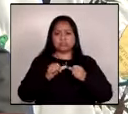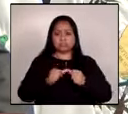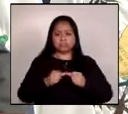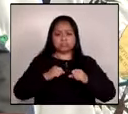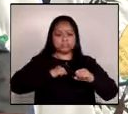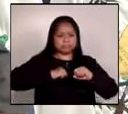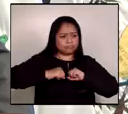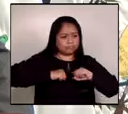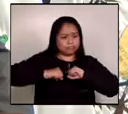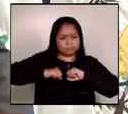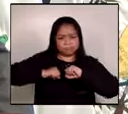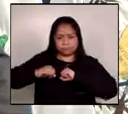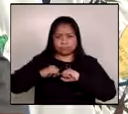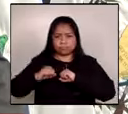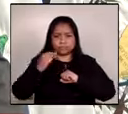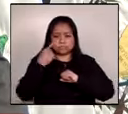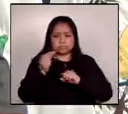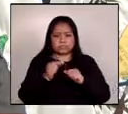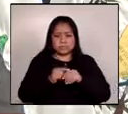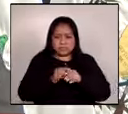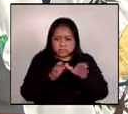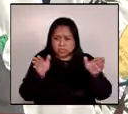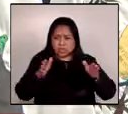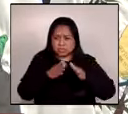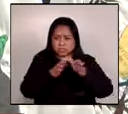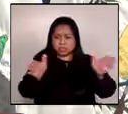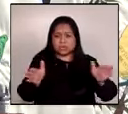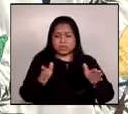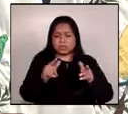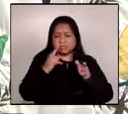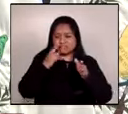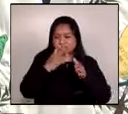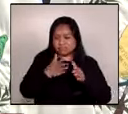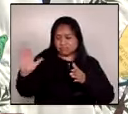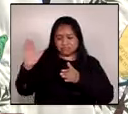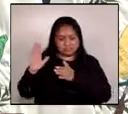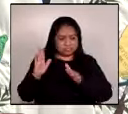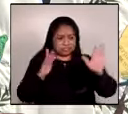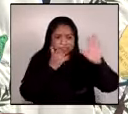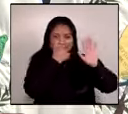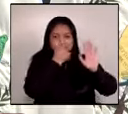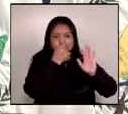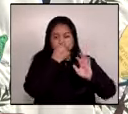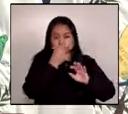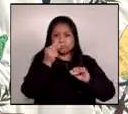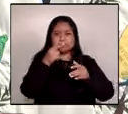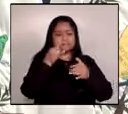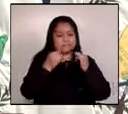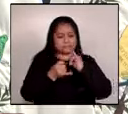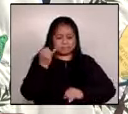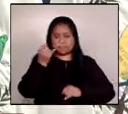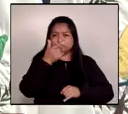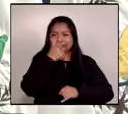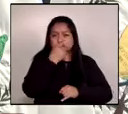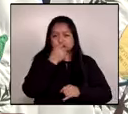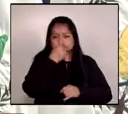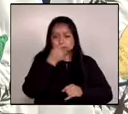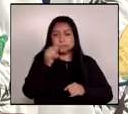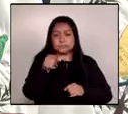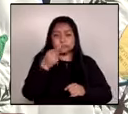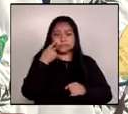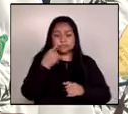el terreno a los corruptos porque así combatiendo la corrupción Guatemala